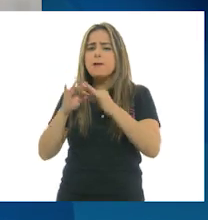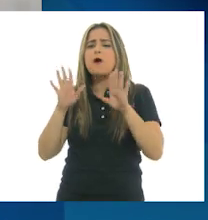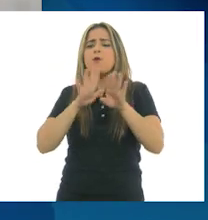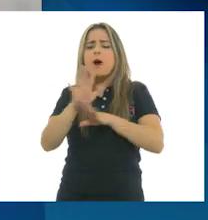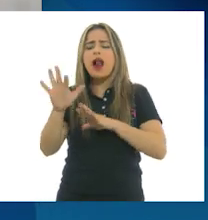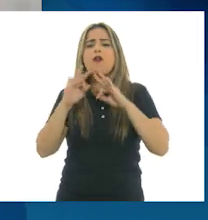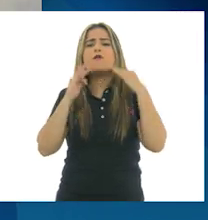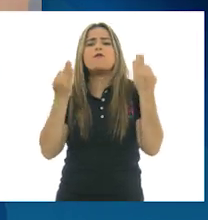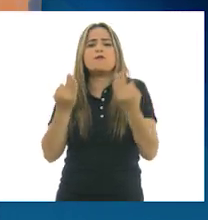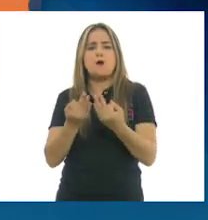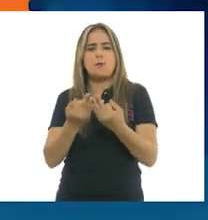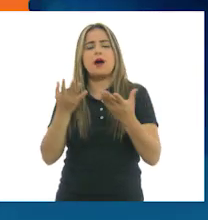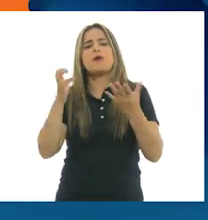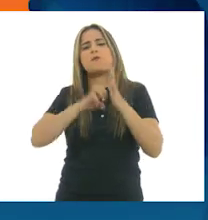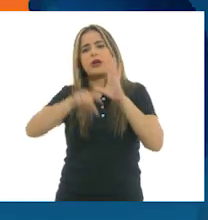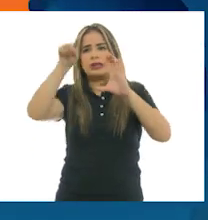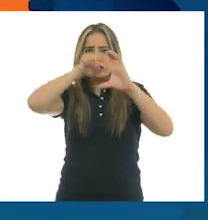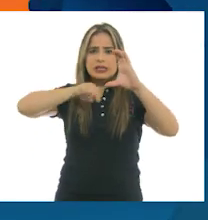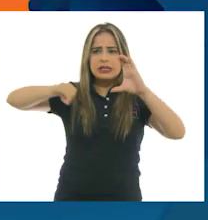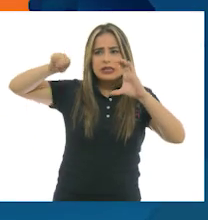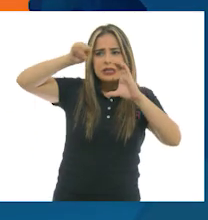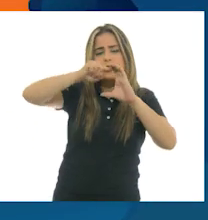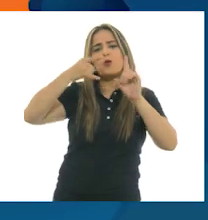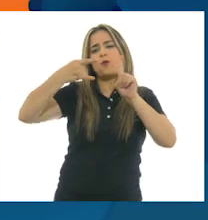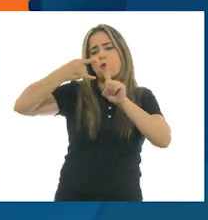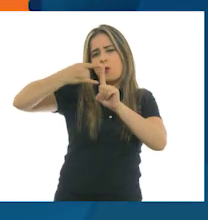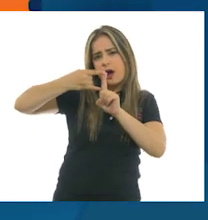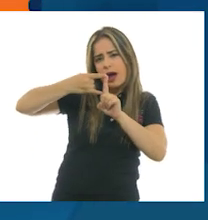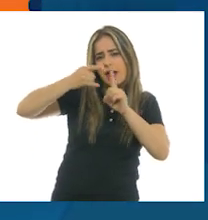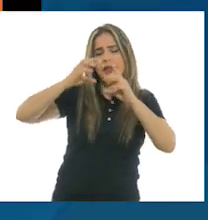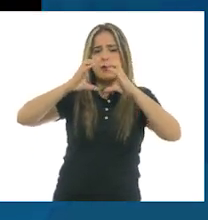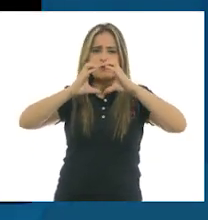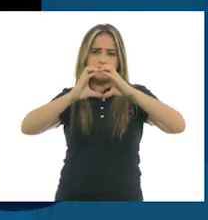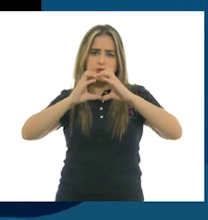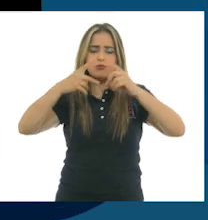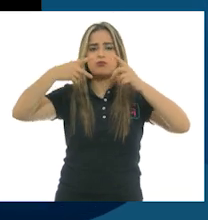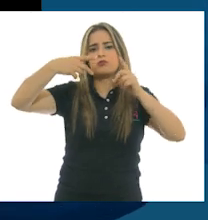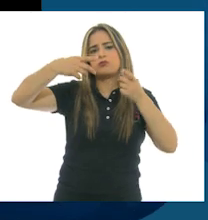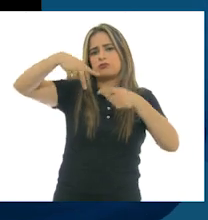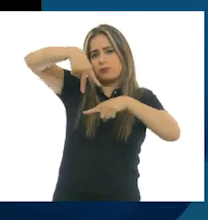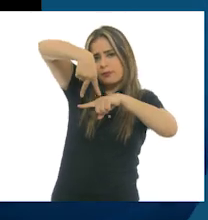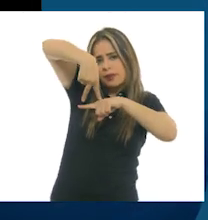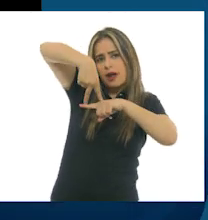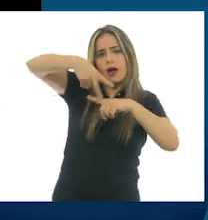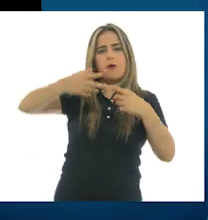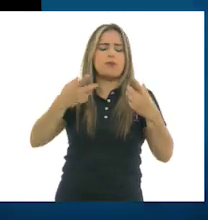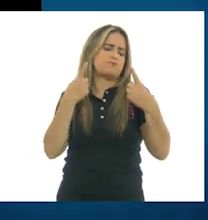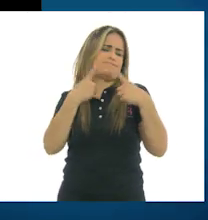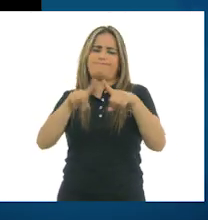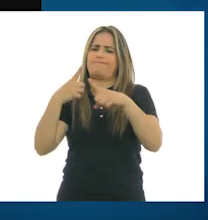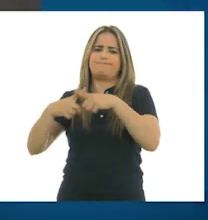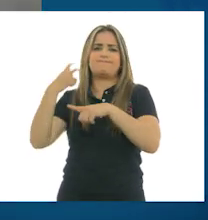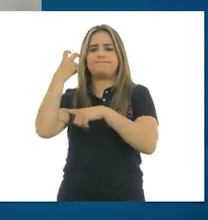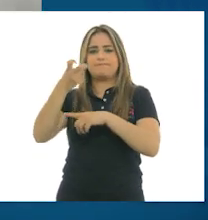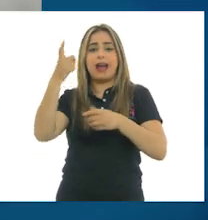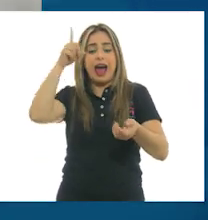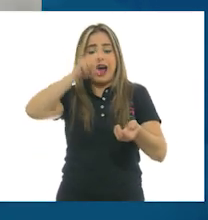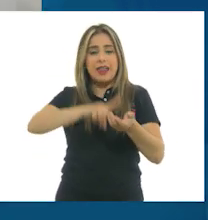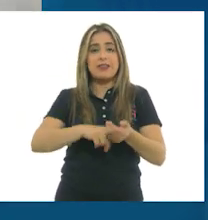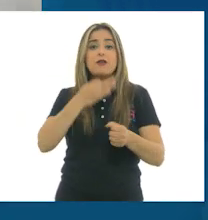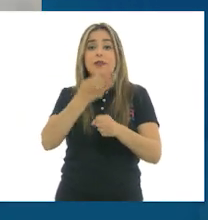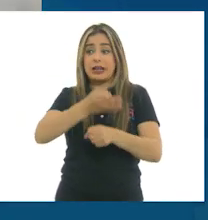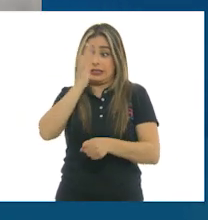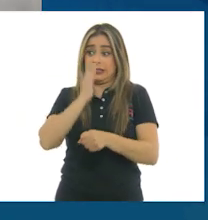forma nos referimos a los círculos, cuadrados o a cualquier forma que puedan imaginar. En este caso, aplicado dentro de la comedia.